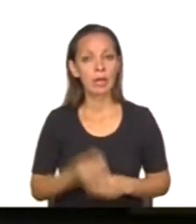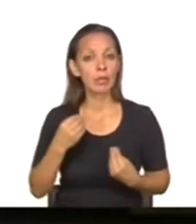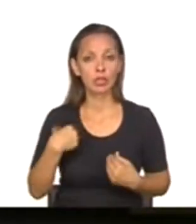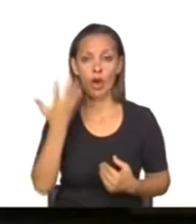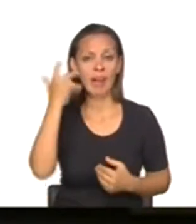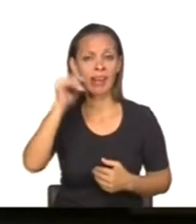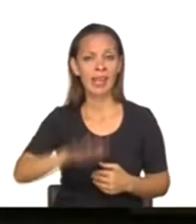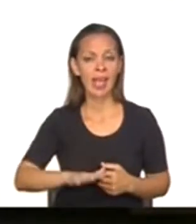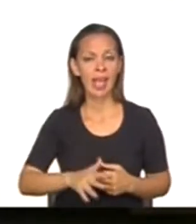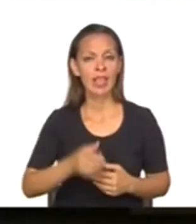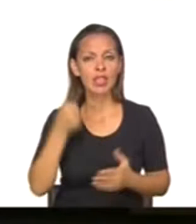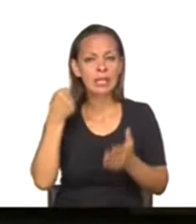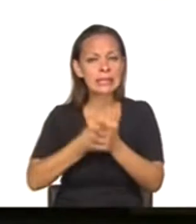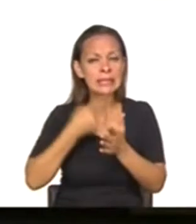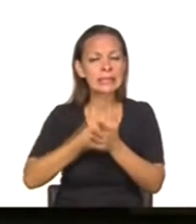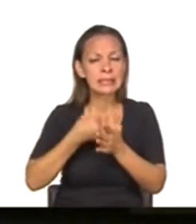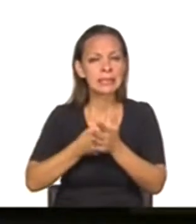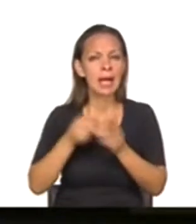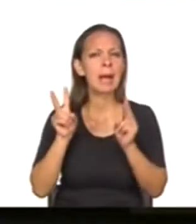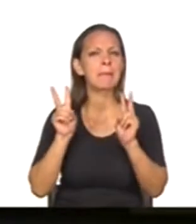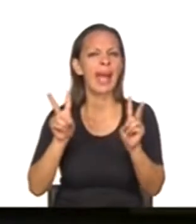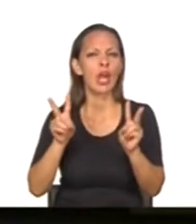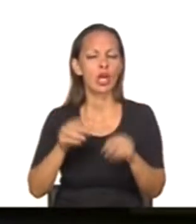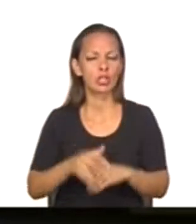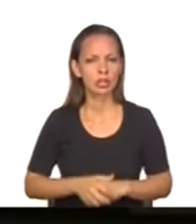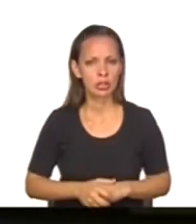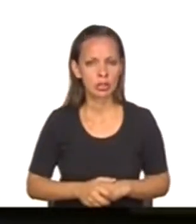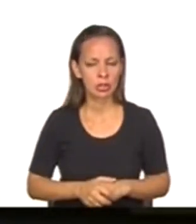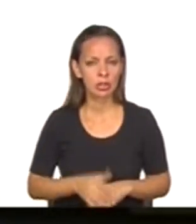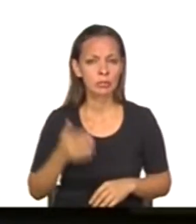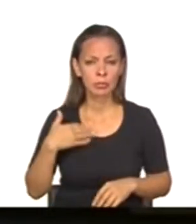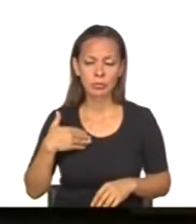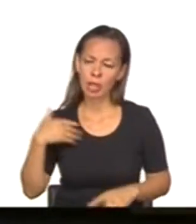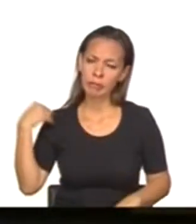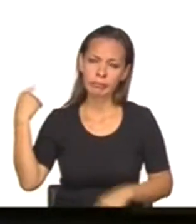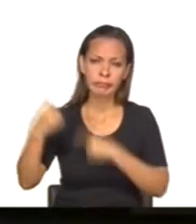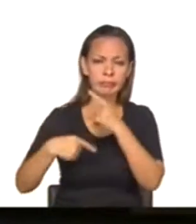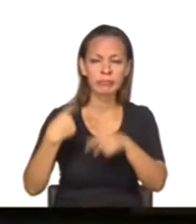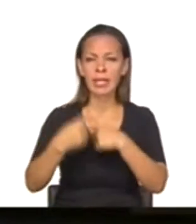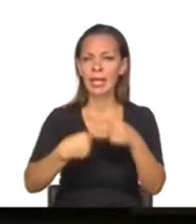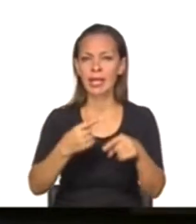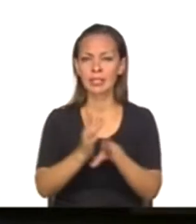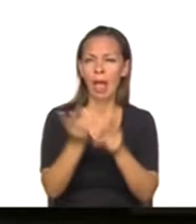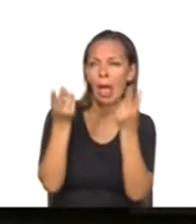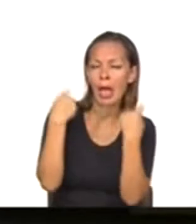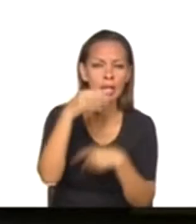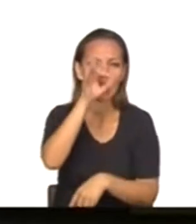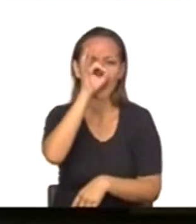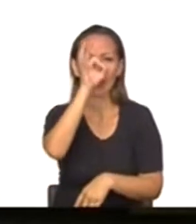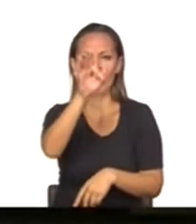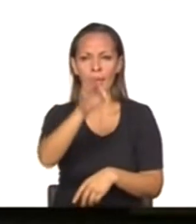de la resistencia peronista, como hijo de una generación que no se dejó doblegar por más que le vayan